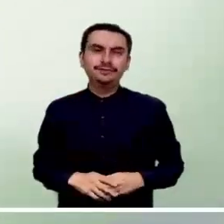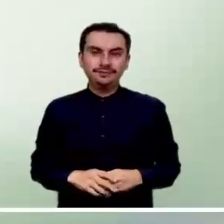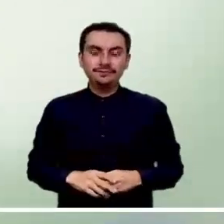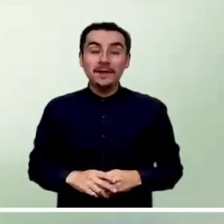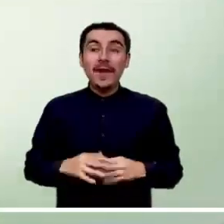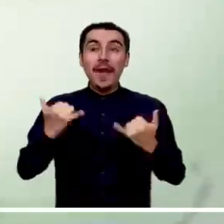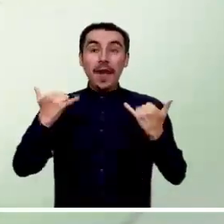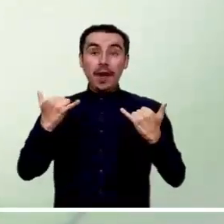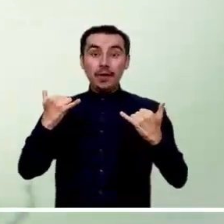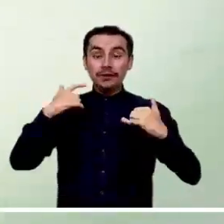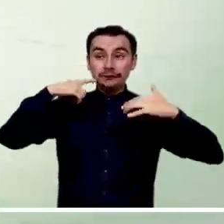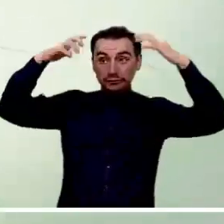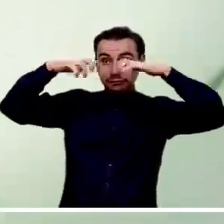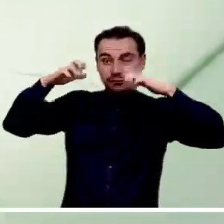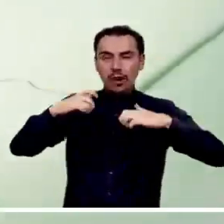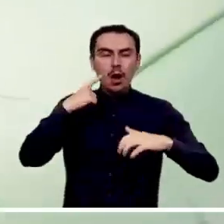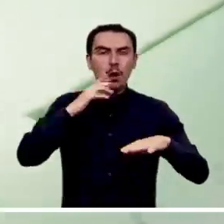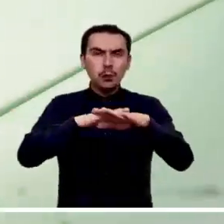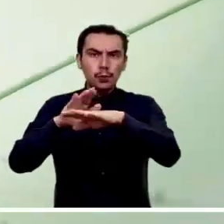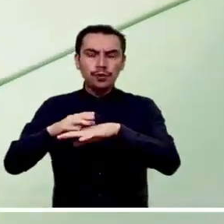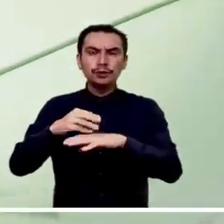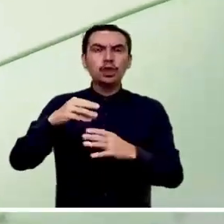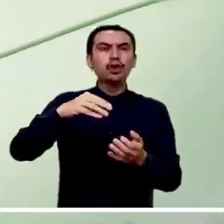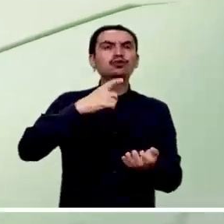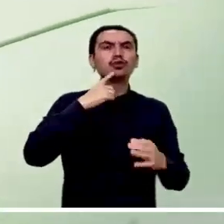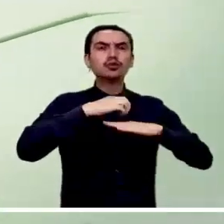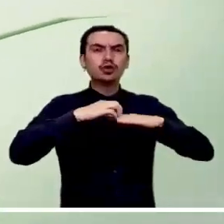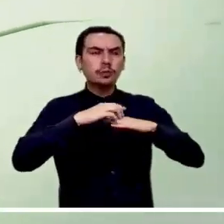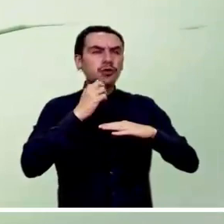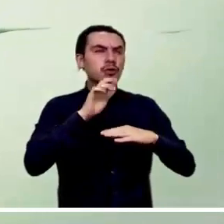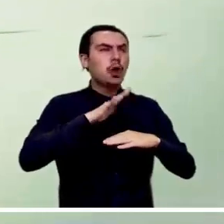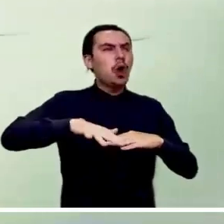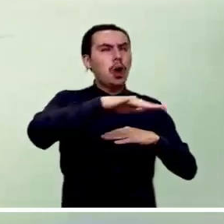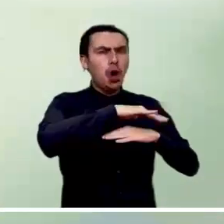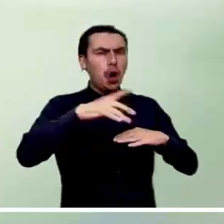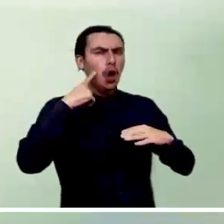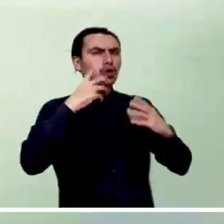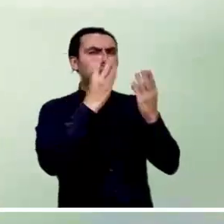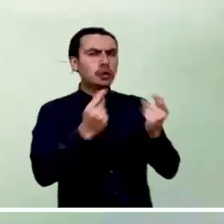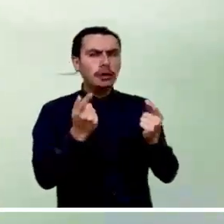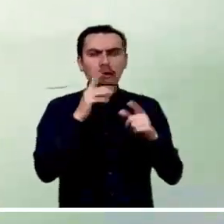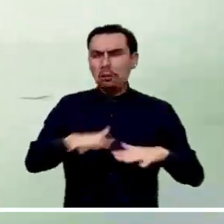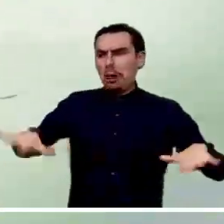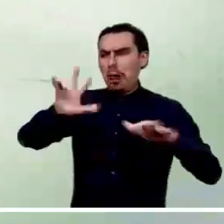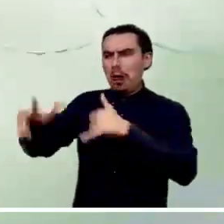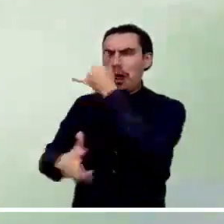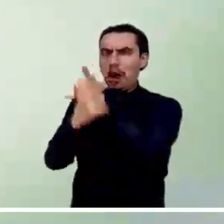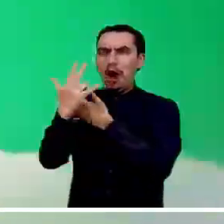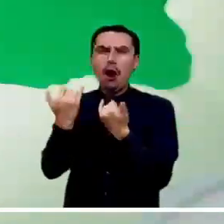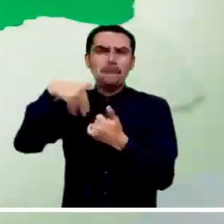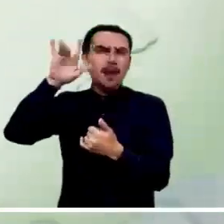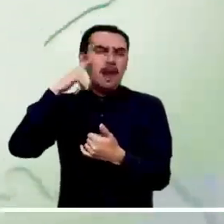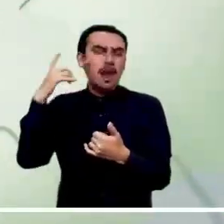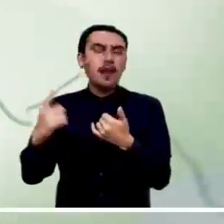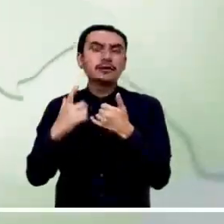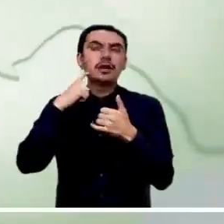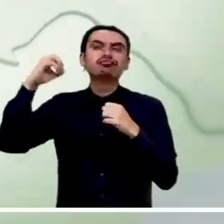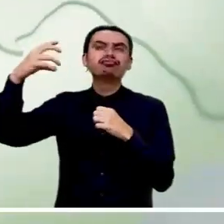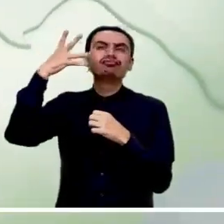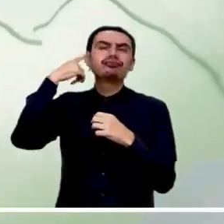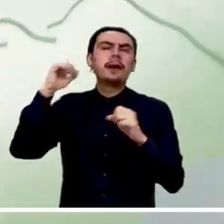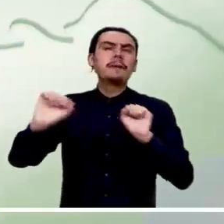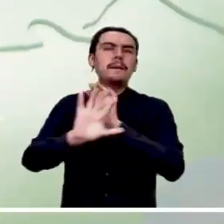oriente de Antioquia, oriente de Caldas, norte de Tolima, noroccidente de Cundinamarca y occidente de Boyacá.